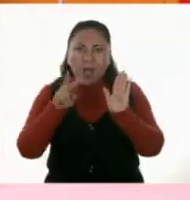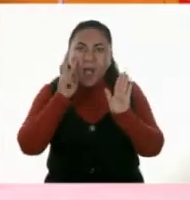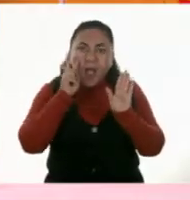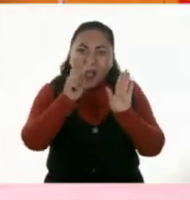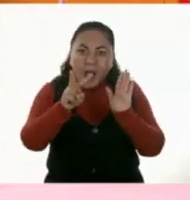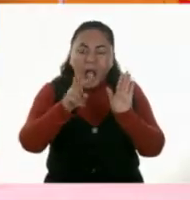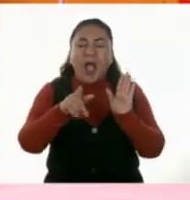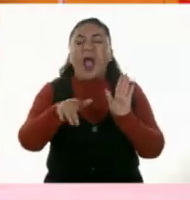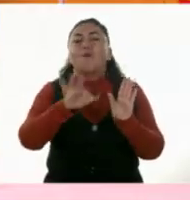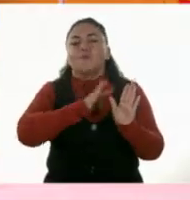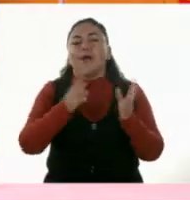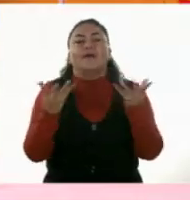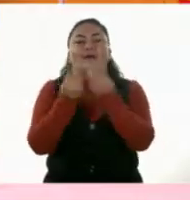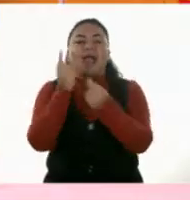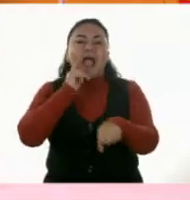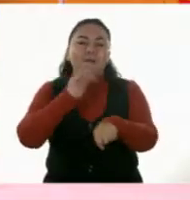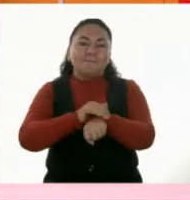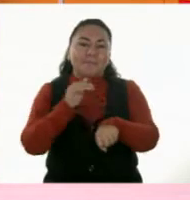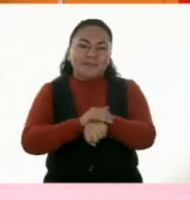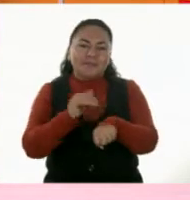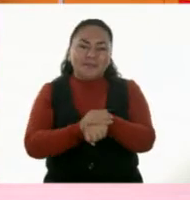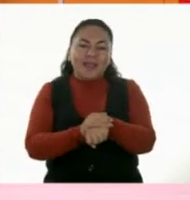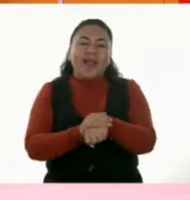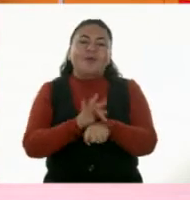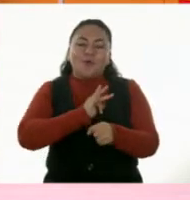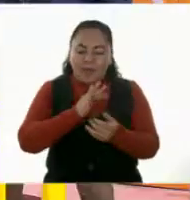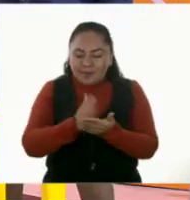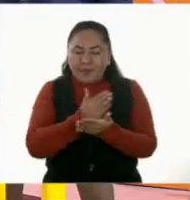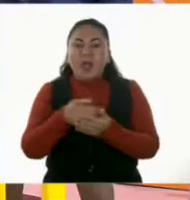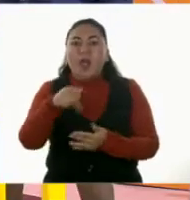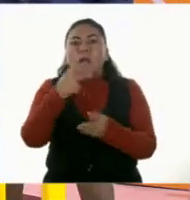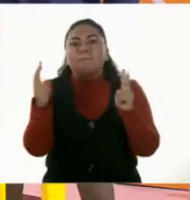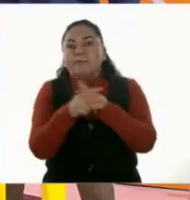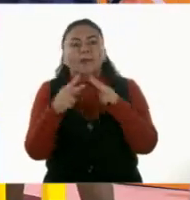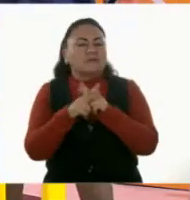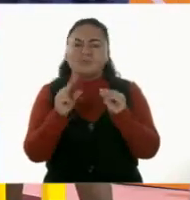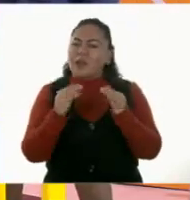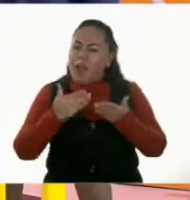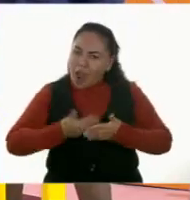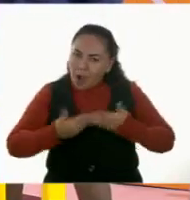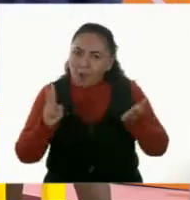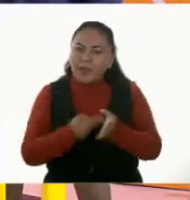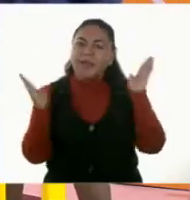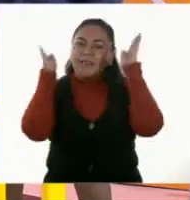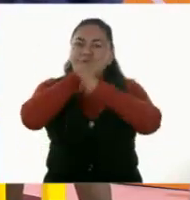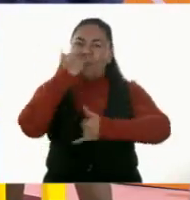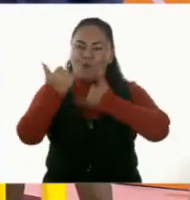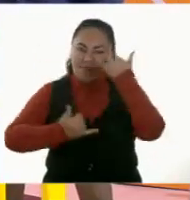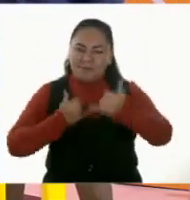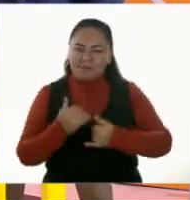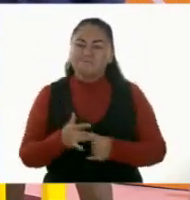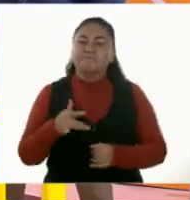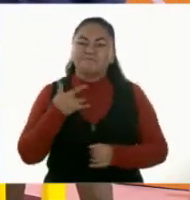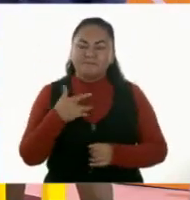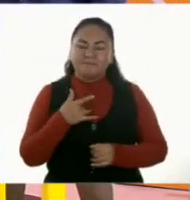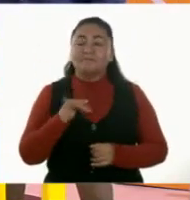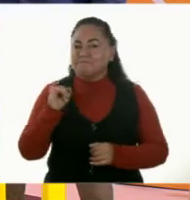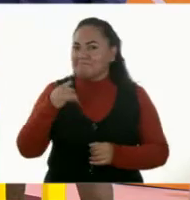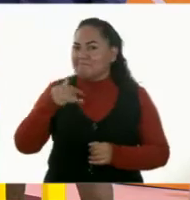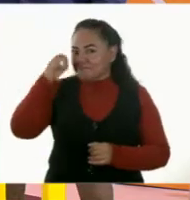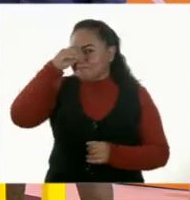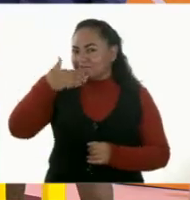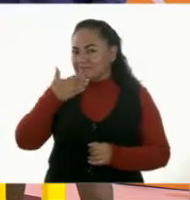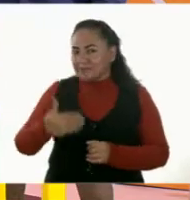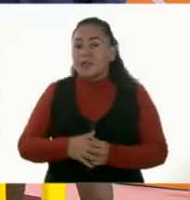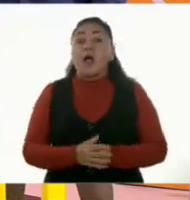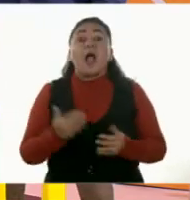lo pueda practicar con sus amigas y dejen de estar peleadas y vuelvan a jugar. ¿Te parece? Perfecto. Me parece muy bien. Ahora